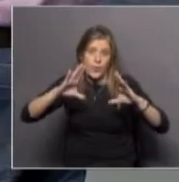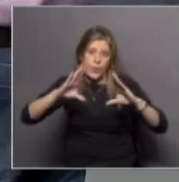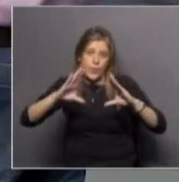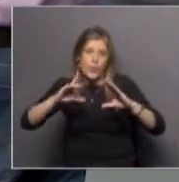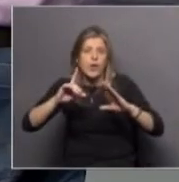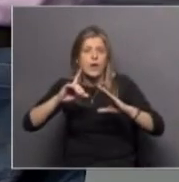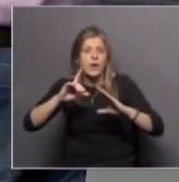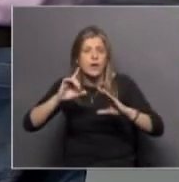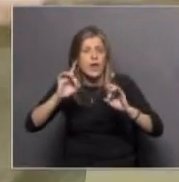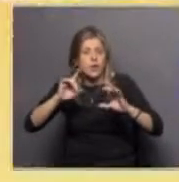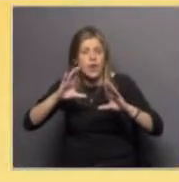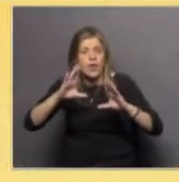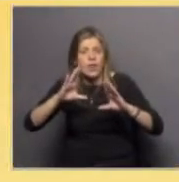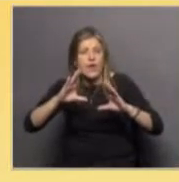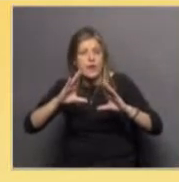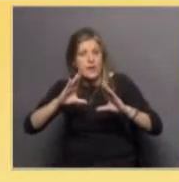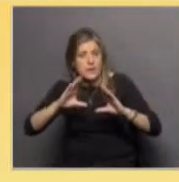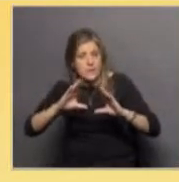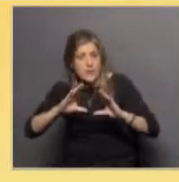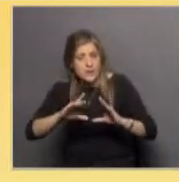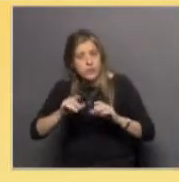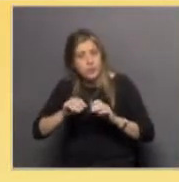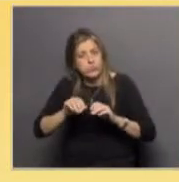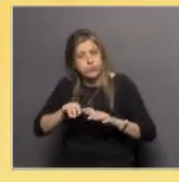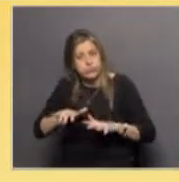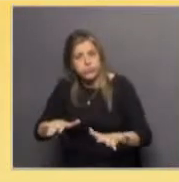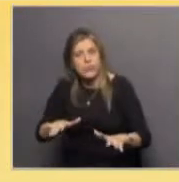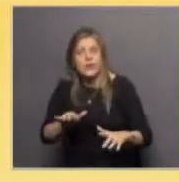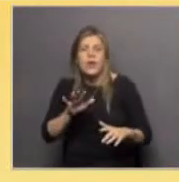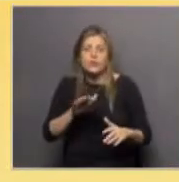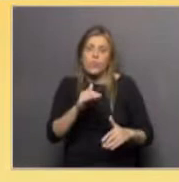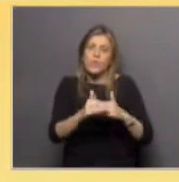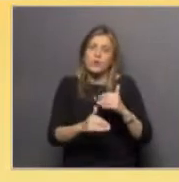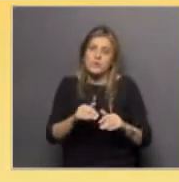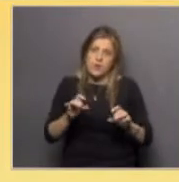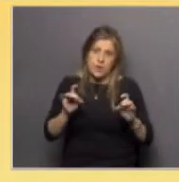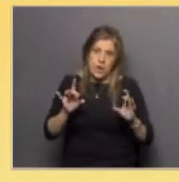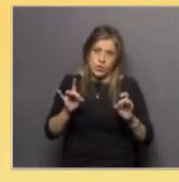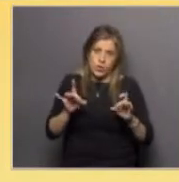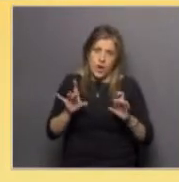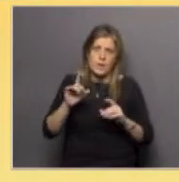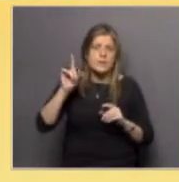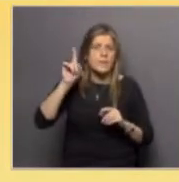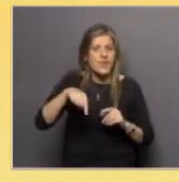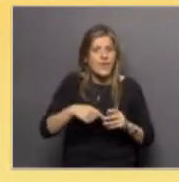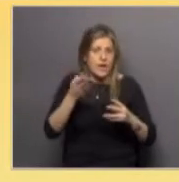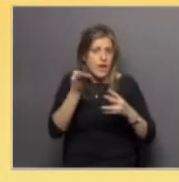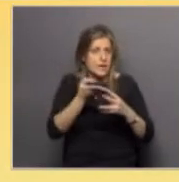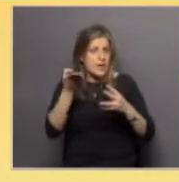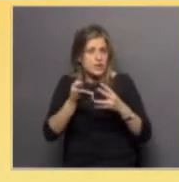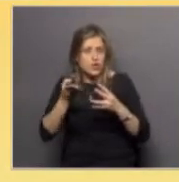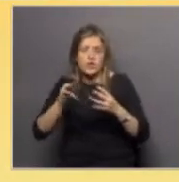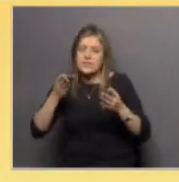que pensar o hay que entender que es un proceso natural, un proceso estacional que ocurre cada